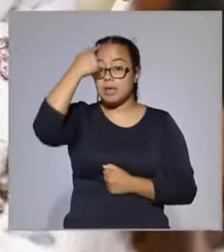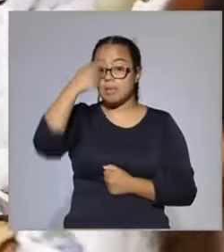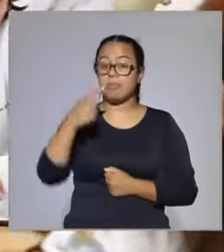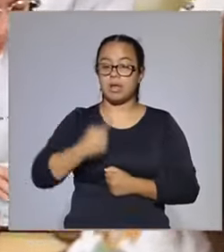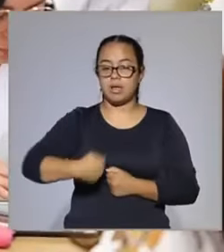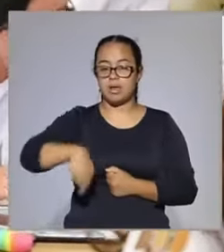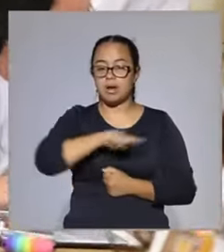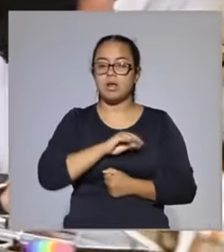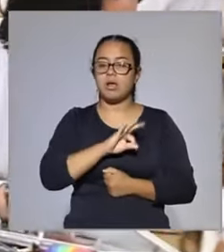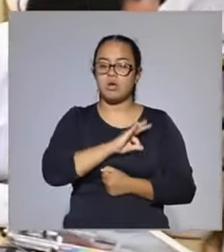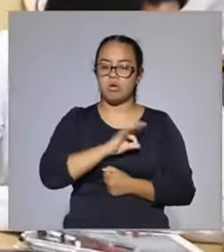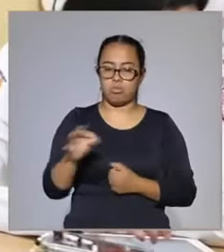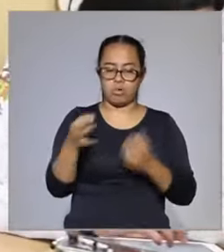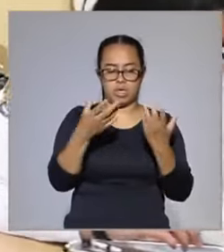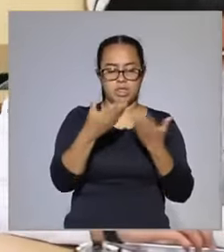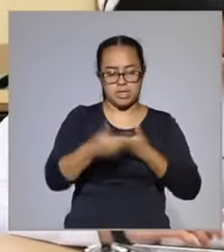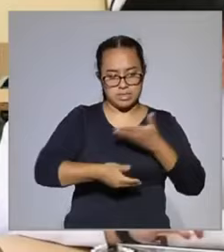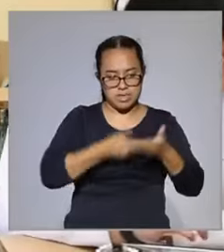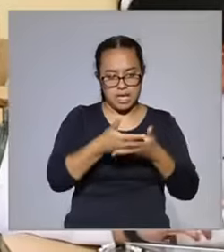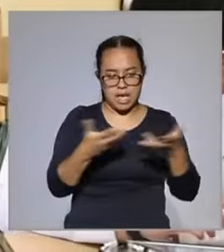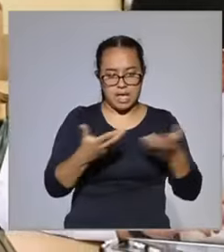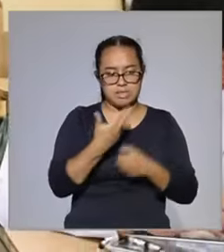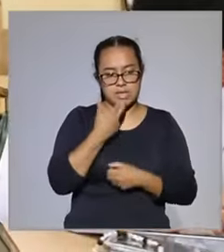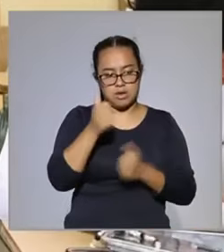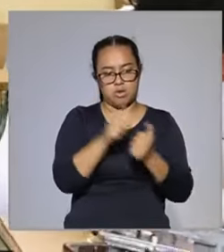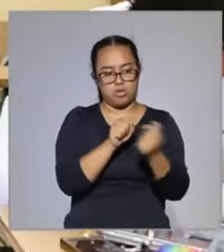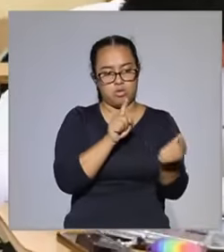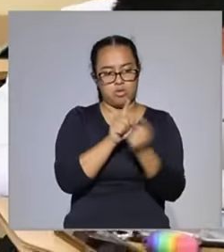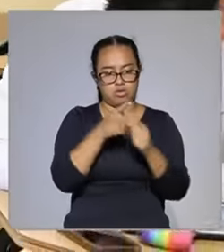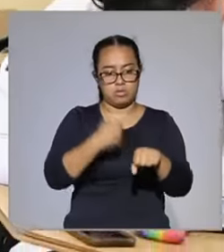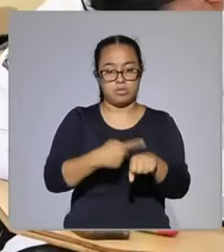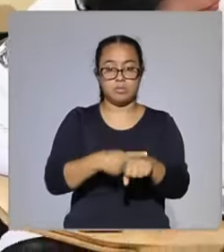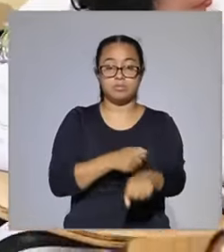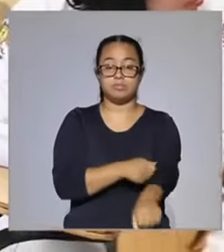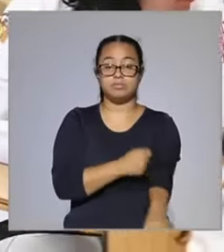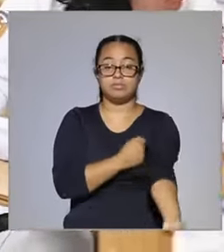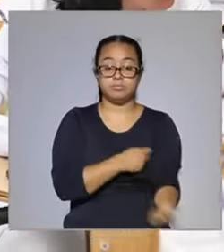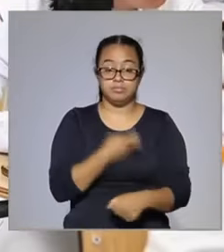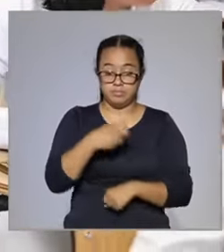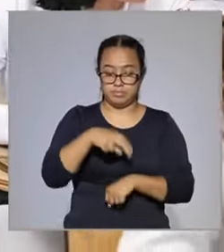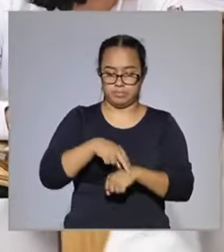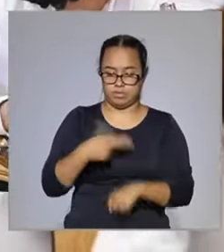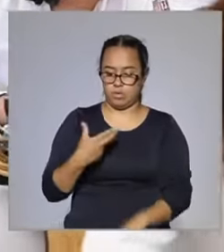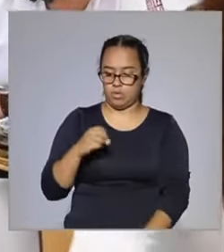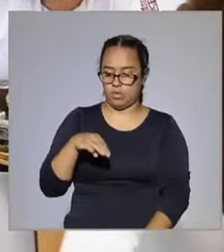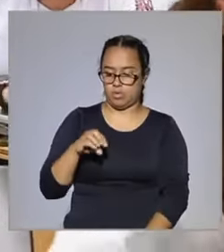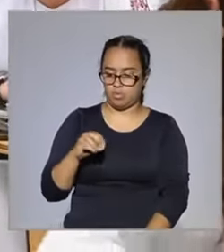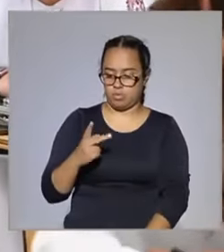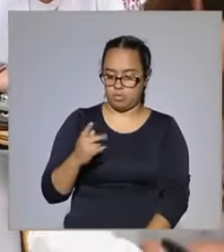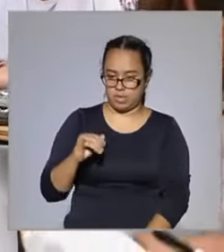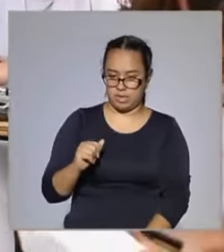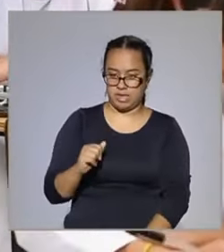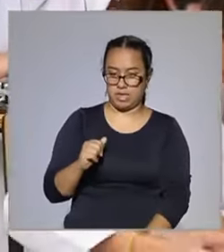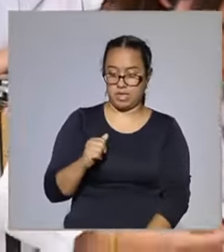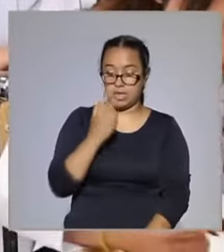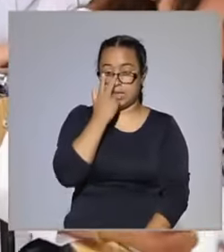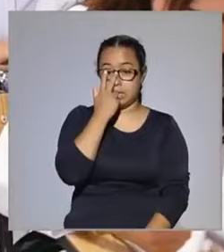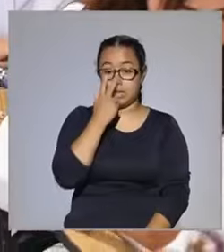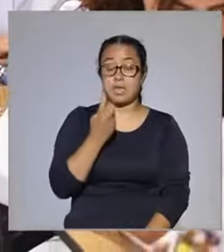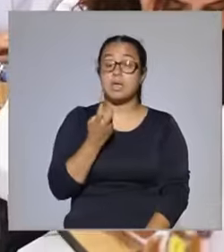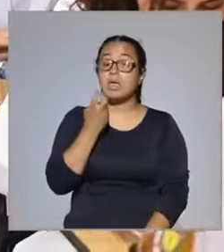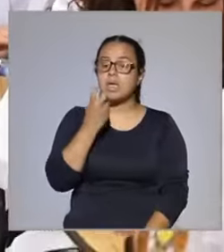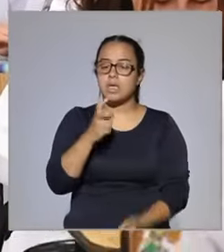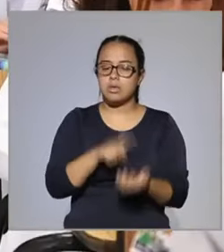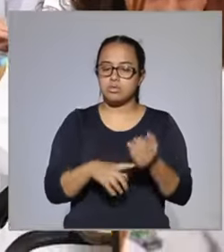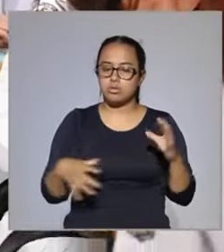nosotros podamos dar el mejor servicio para con nuestros pacientes. La medicina homeopática evidentemente que rige